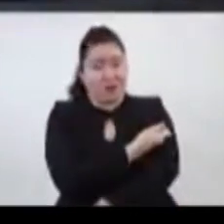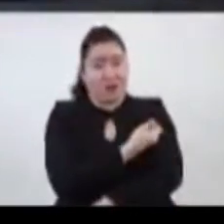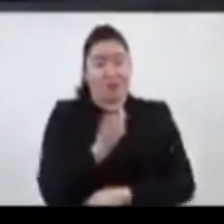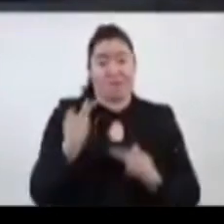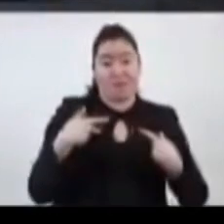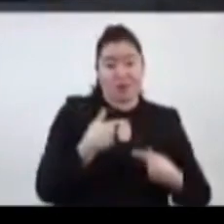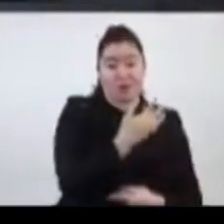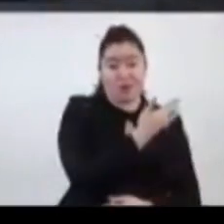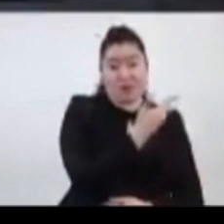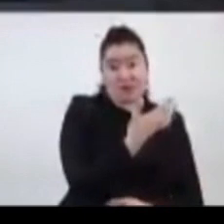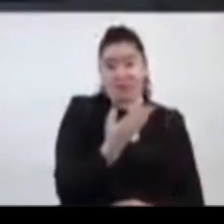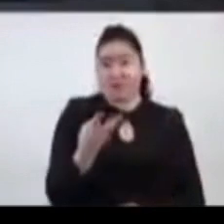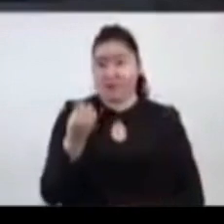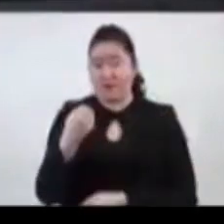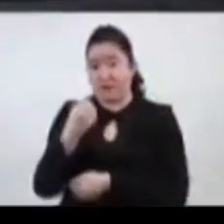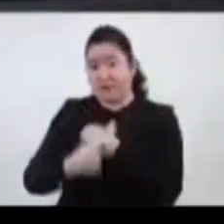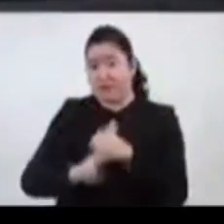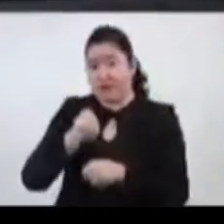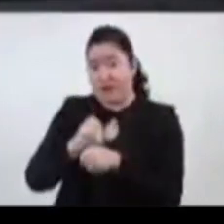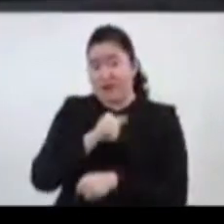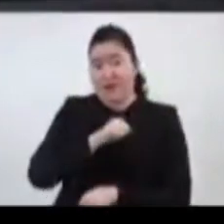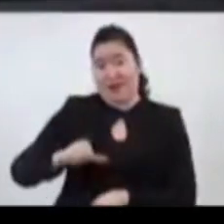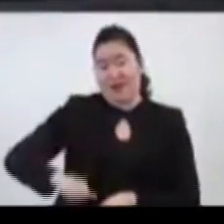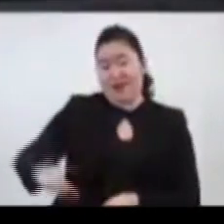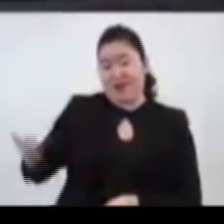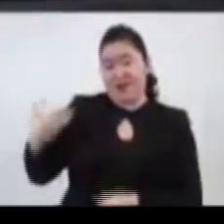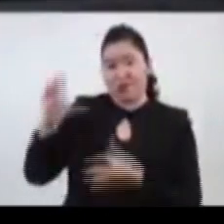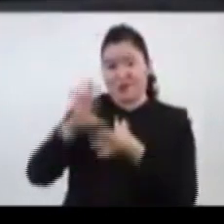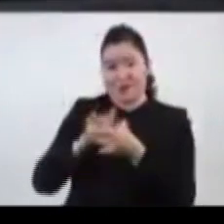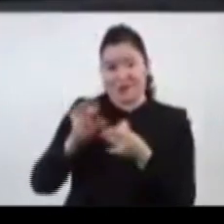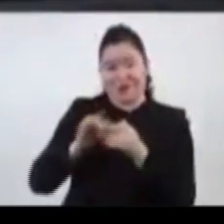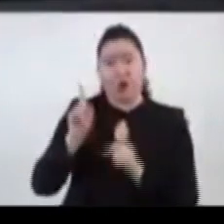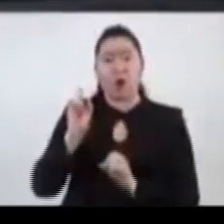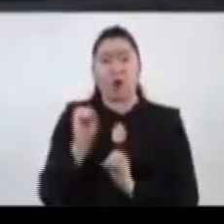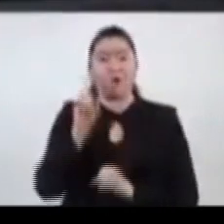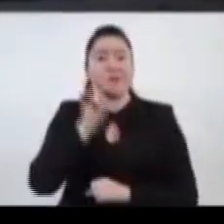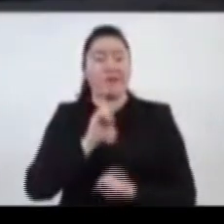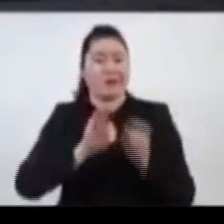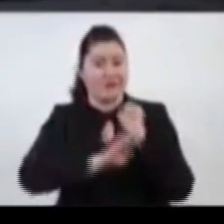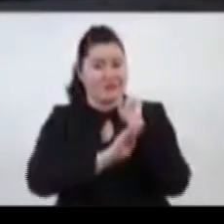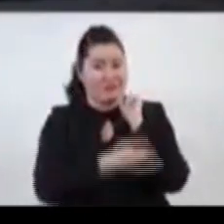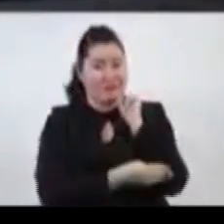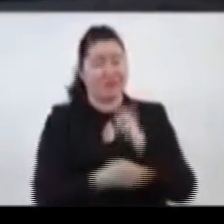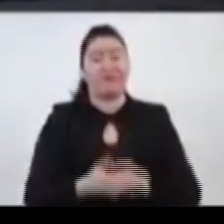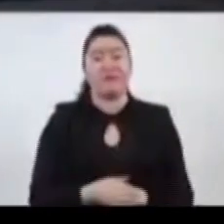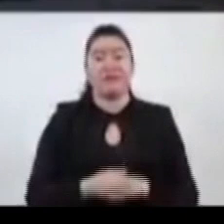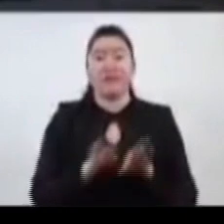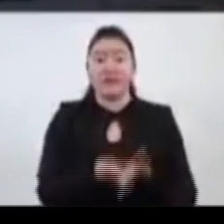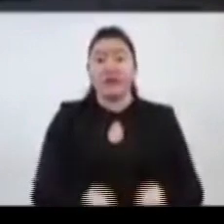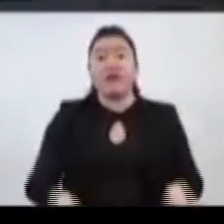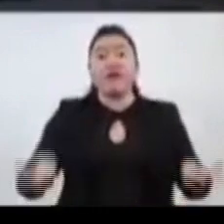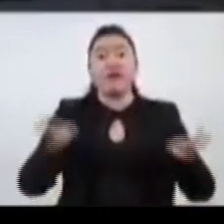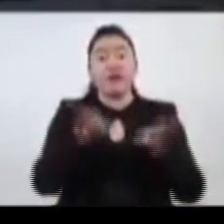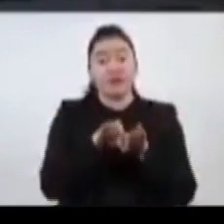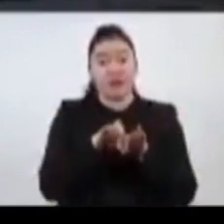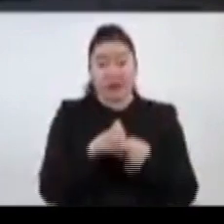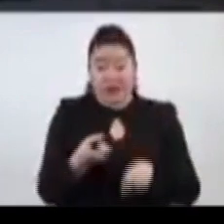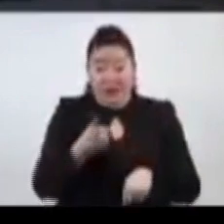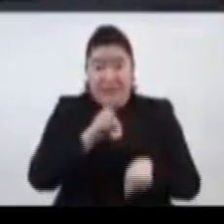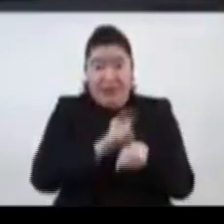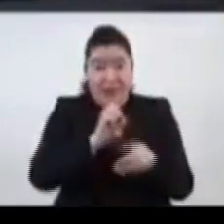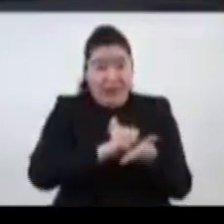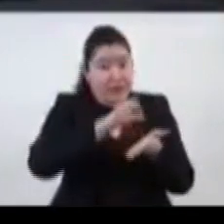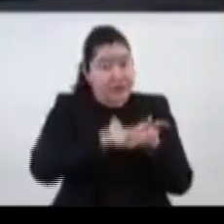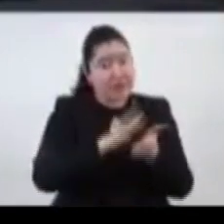personas de 50 a 59 años de las alcaldías que hemos dicho o mujeres embarazadas. Es importante respetar el día que les